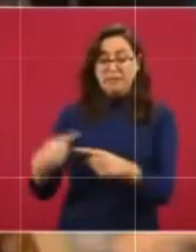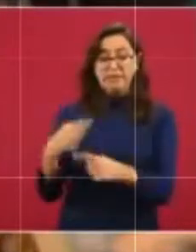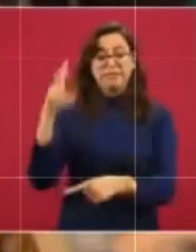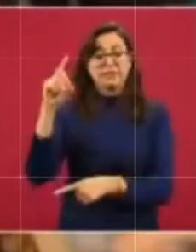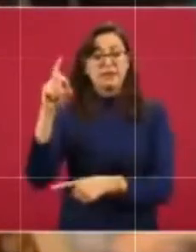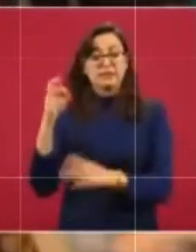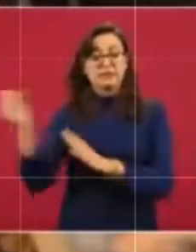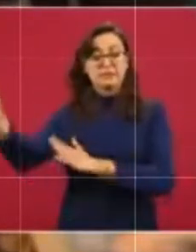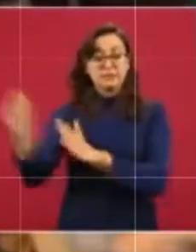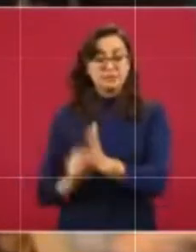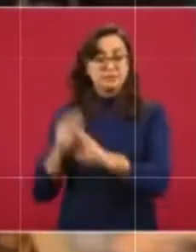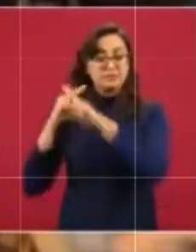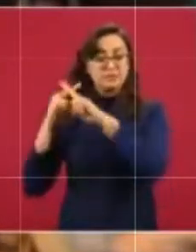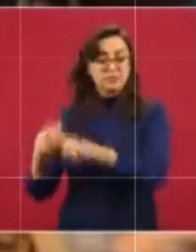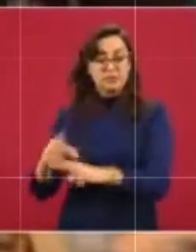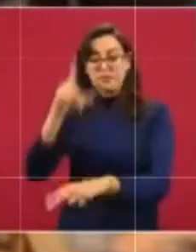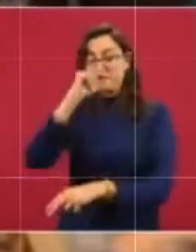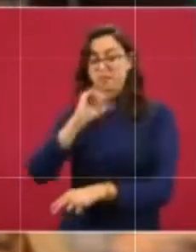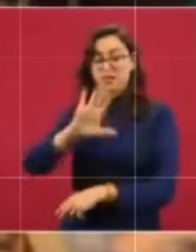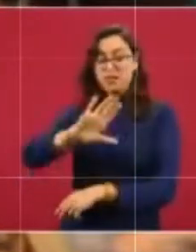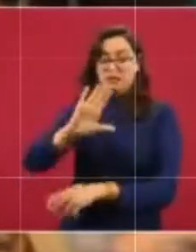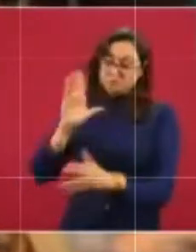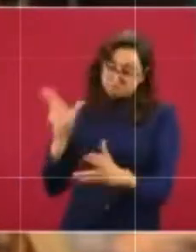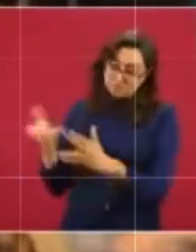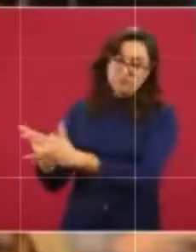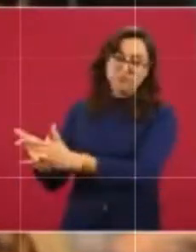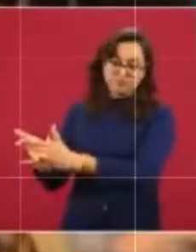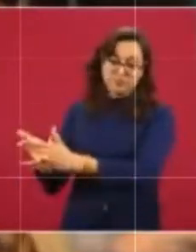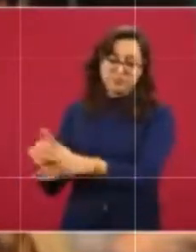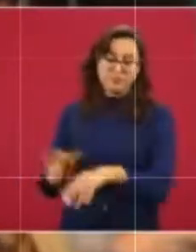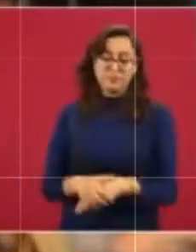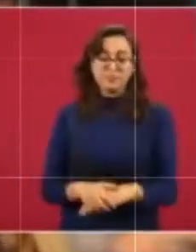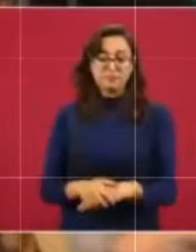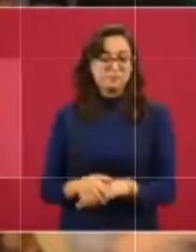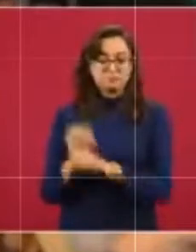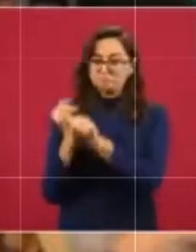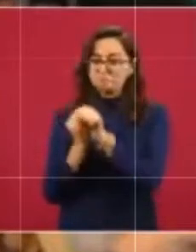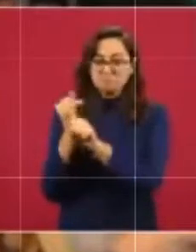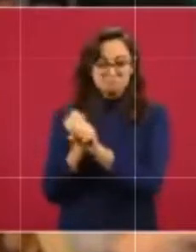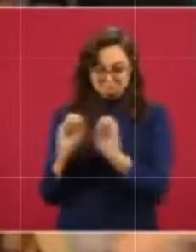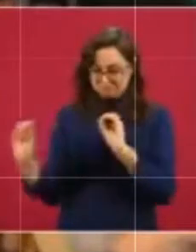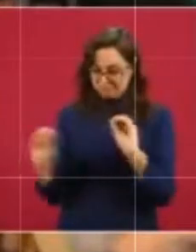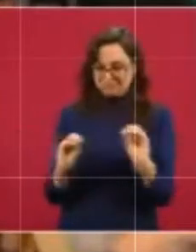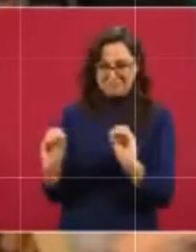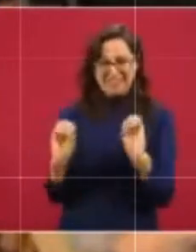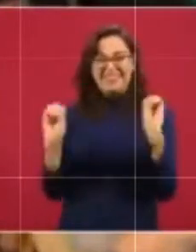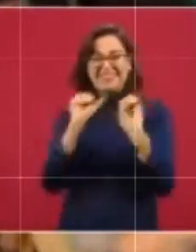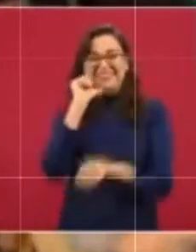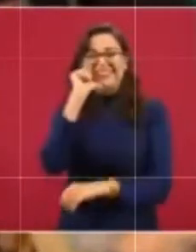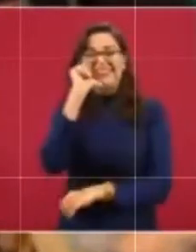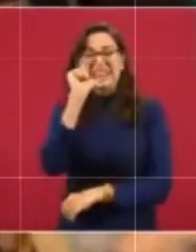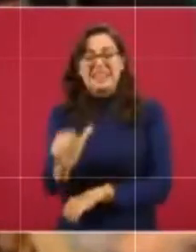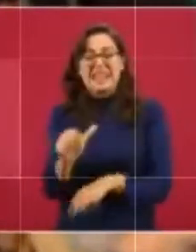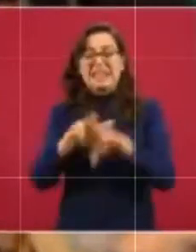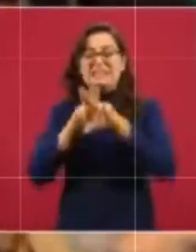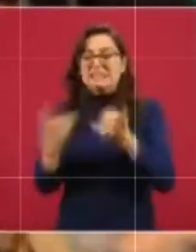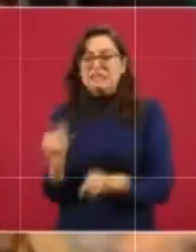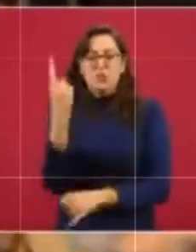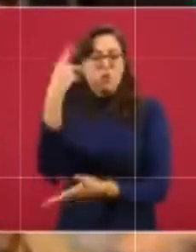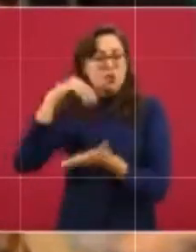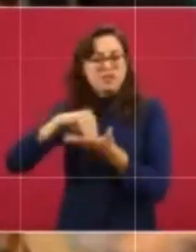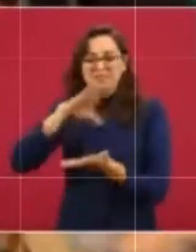sido asesinada. Está parada. Presidente, no hemos tenido ni siquiera la audiencia intermedia.